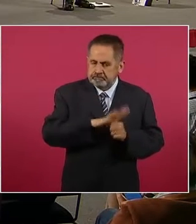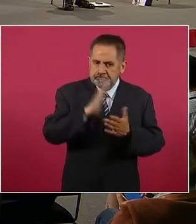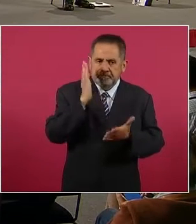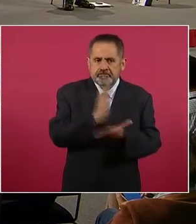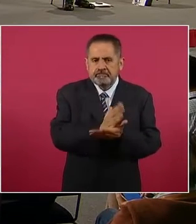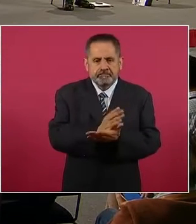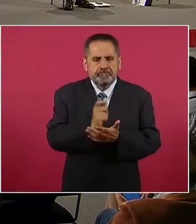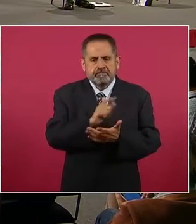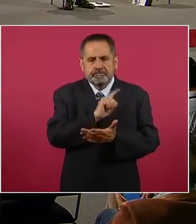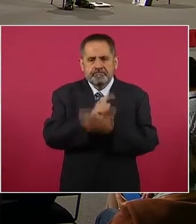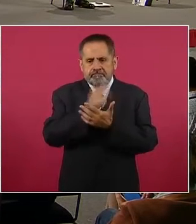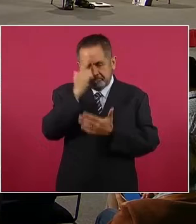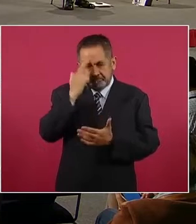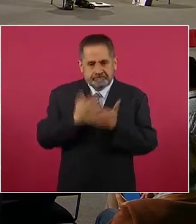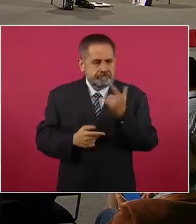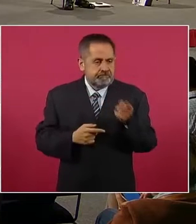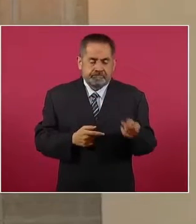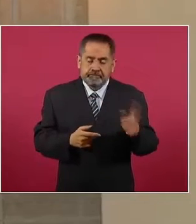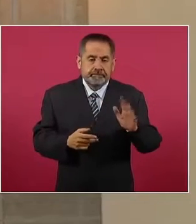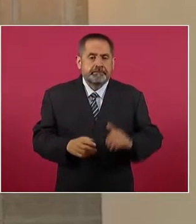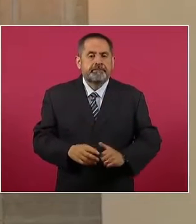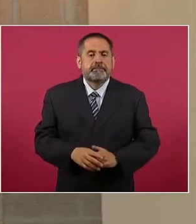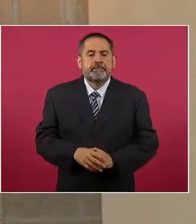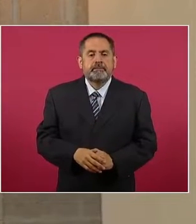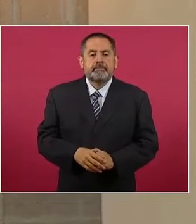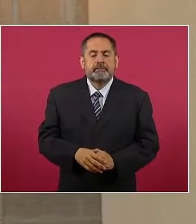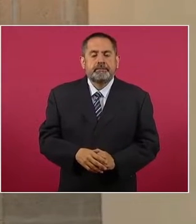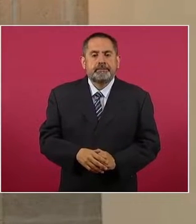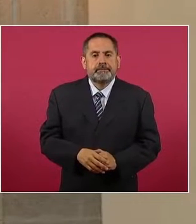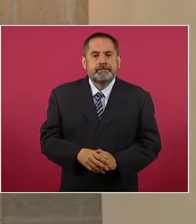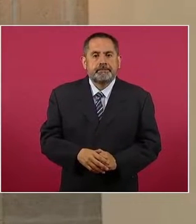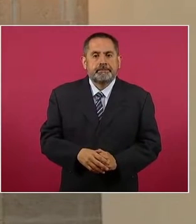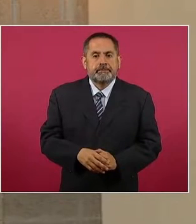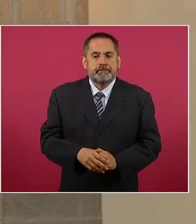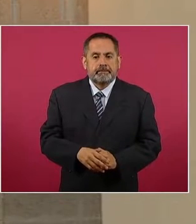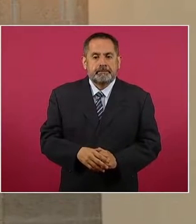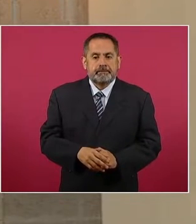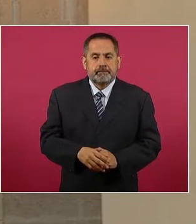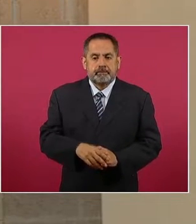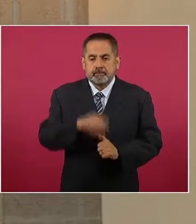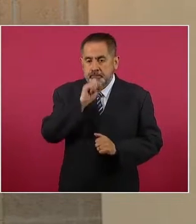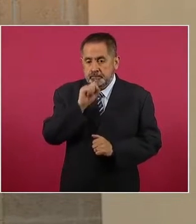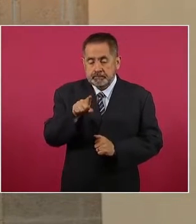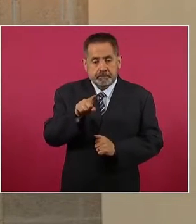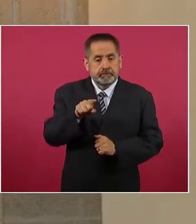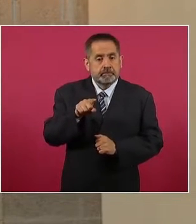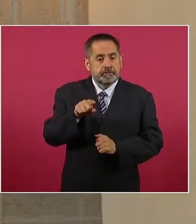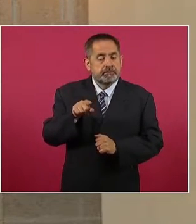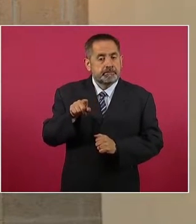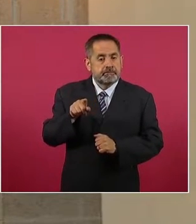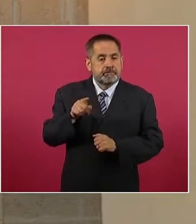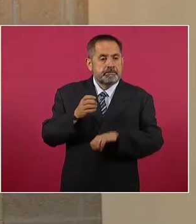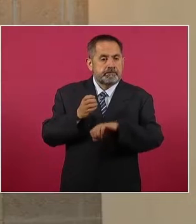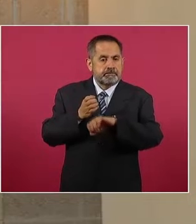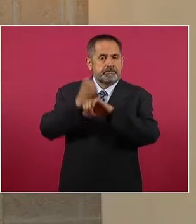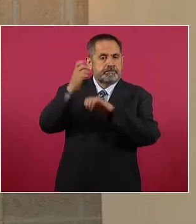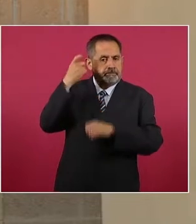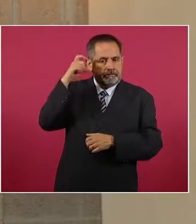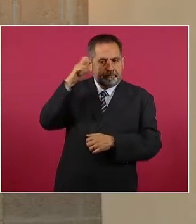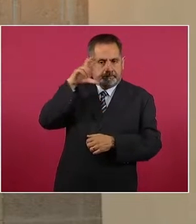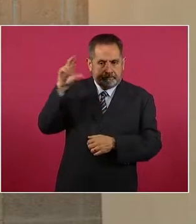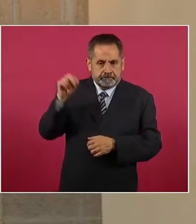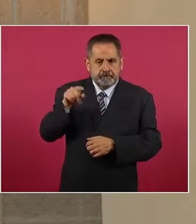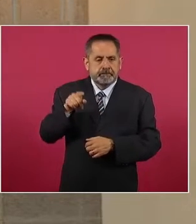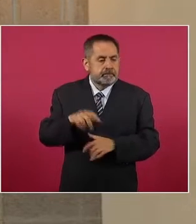que causa mucho daño. Siguiente. También continuando en el estado de Quintana Roo, fueron